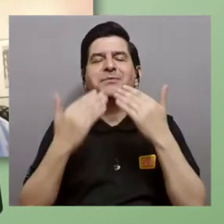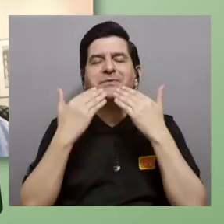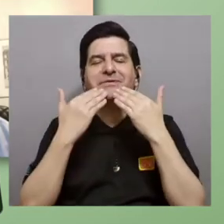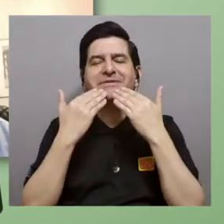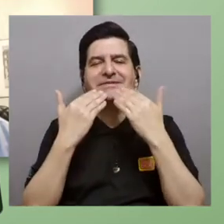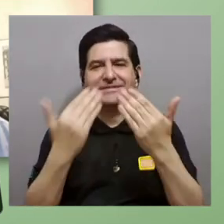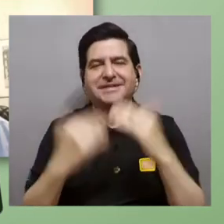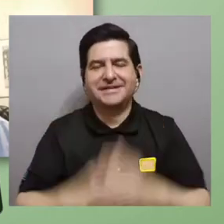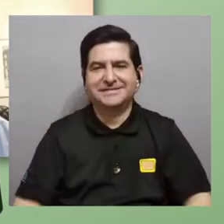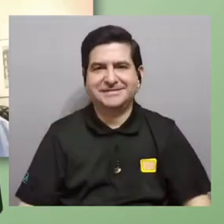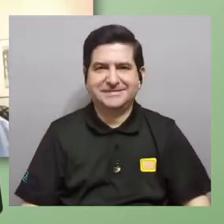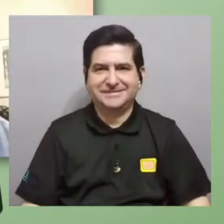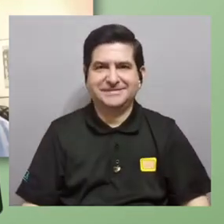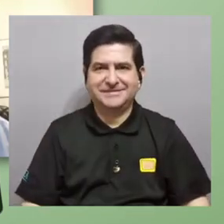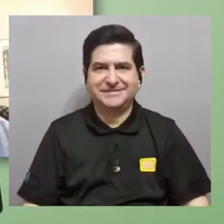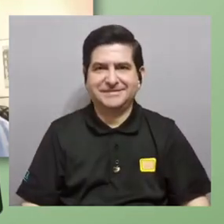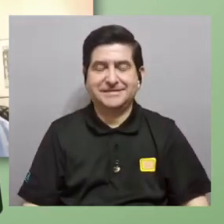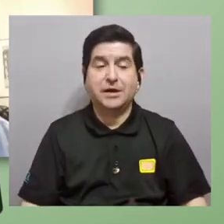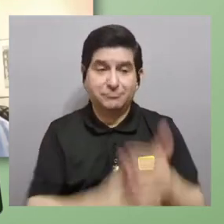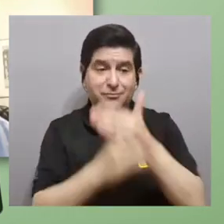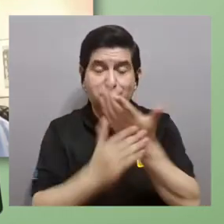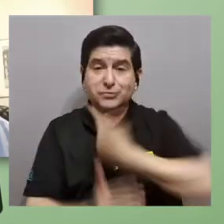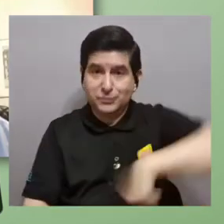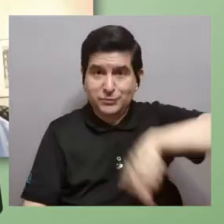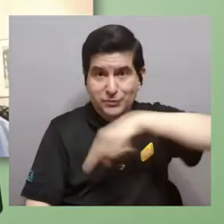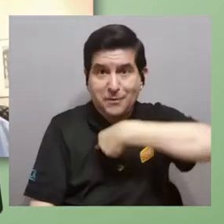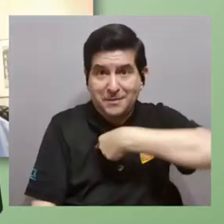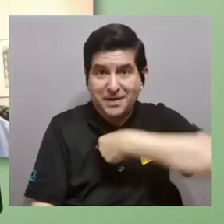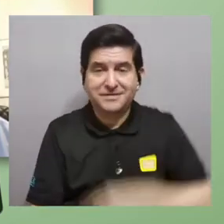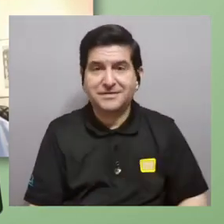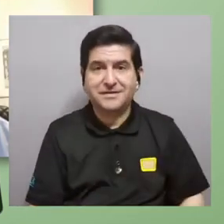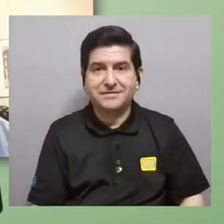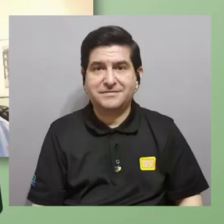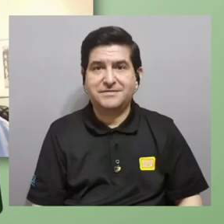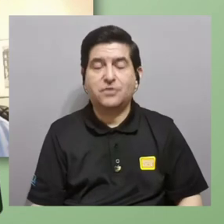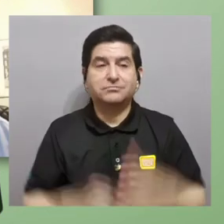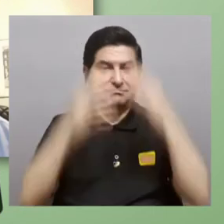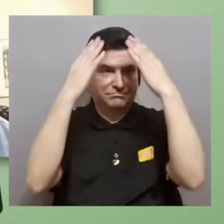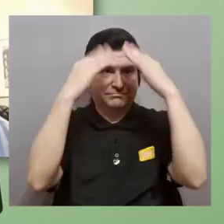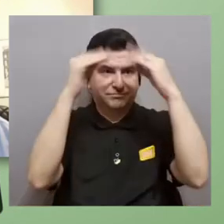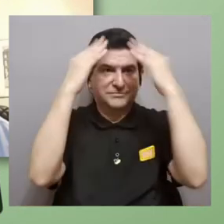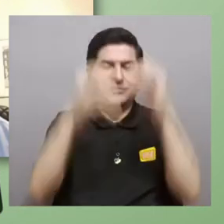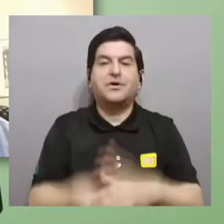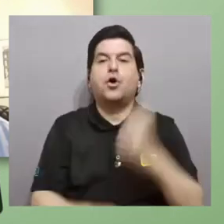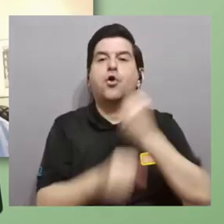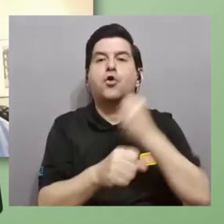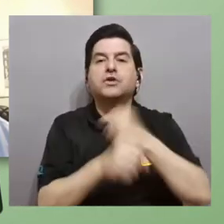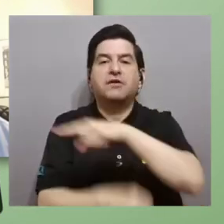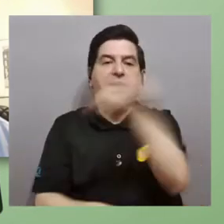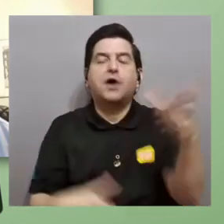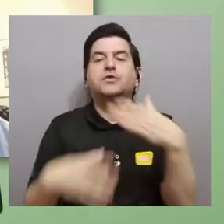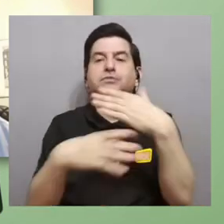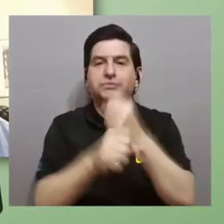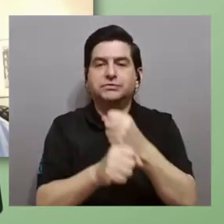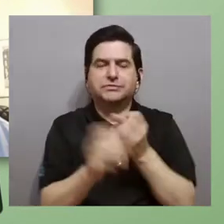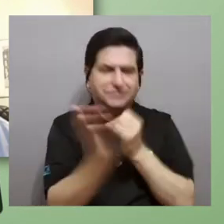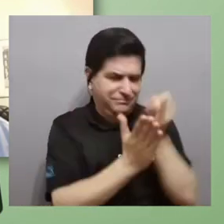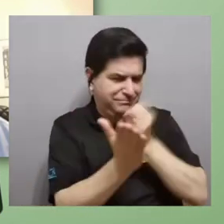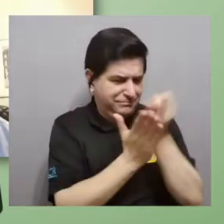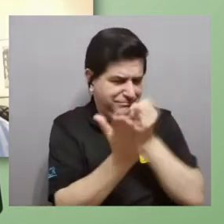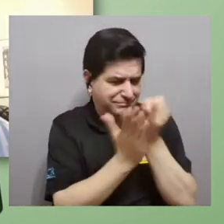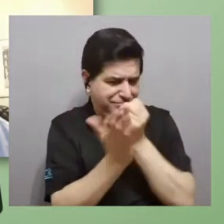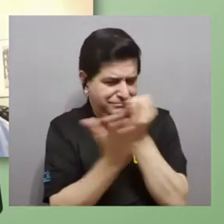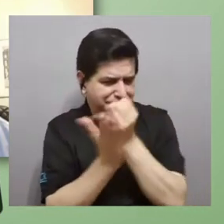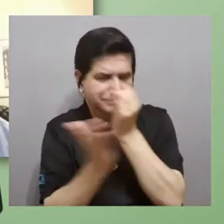por haber compartido con nosotros esta información los trabajos que ustedes están haciendo estas investigaciones